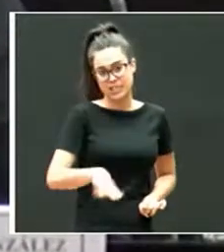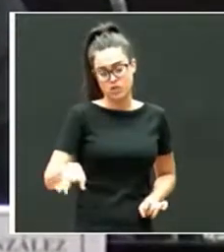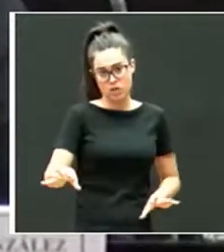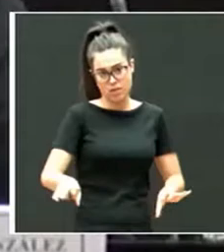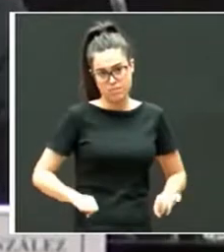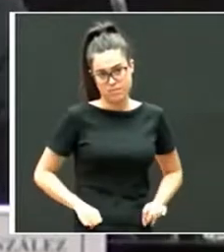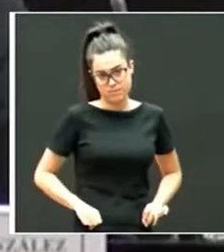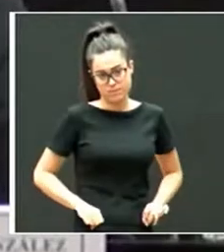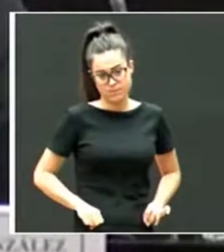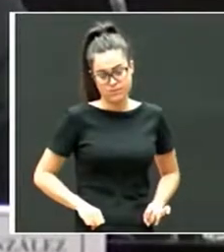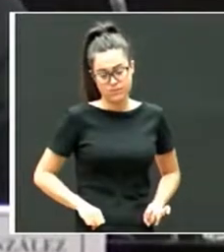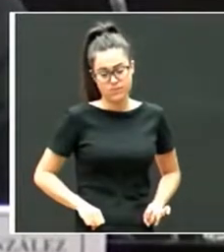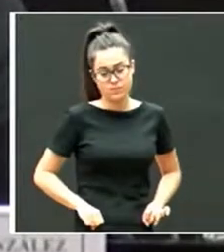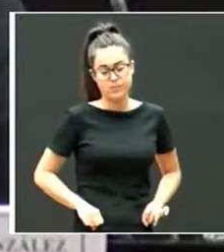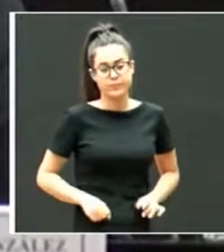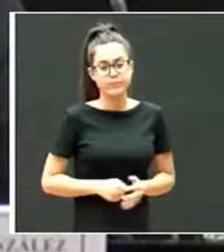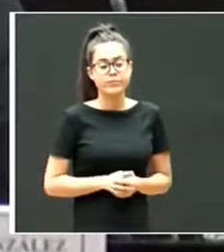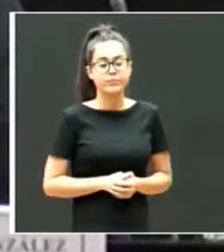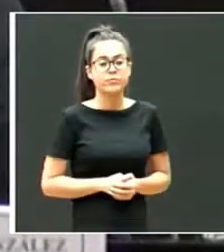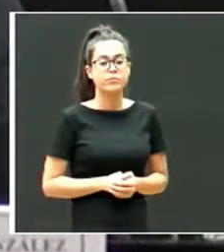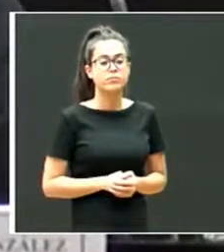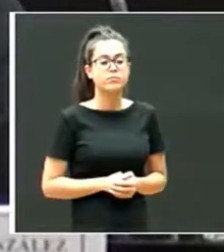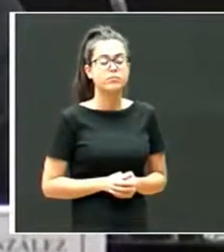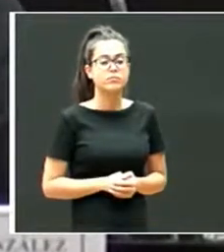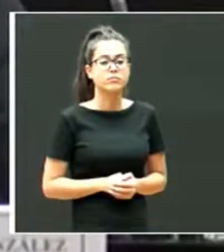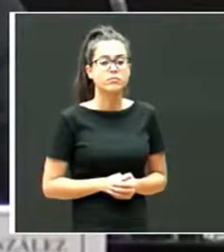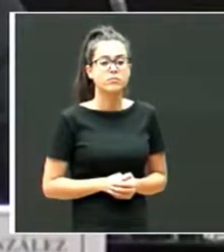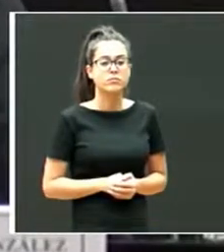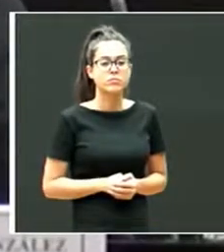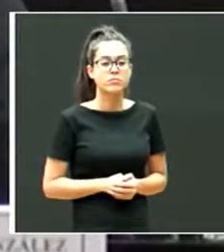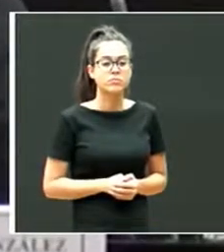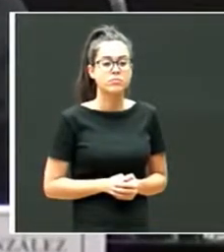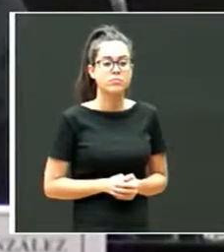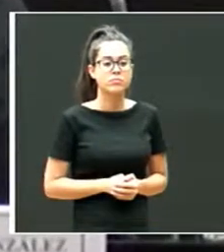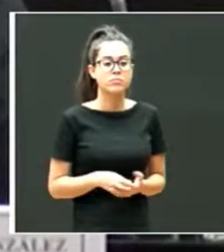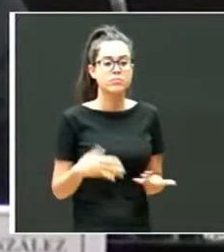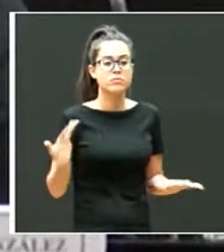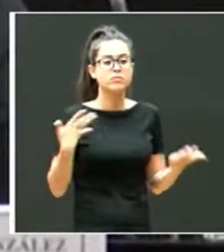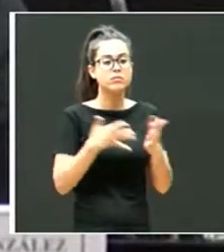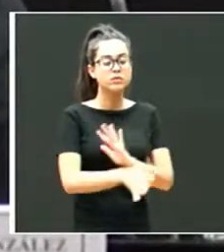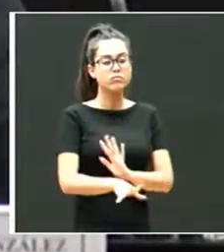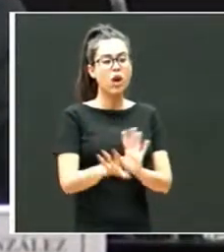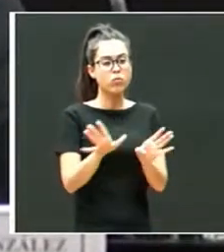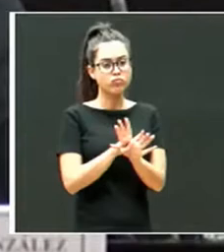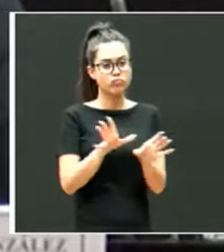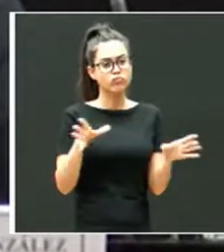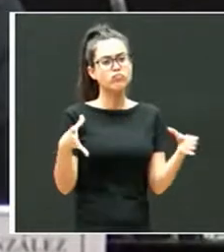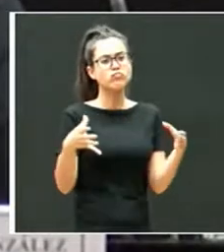Podemos decir que ya solo cuantitativamente estamos hablando de un colectivo importante.